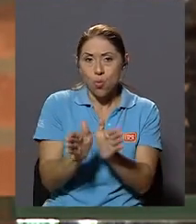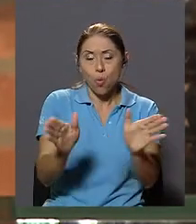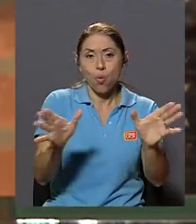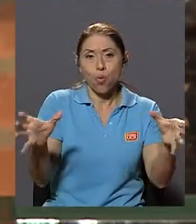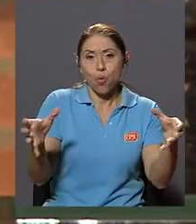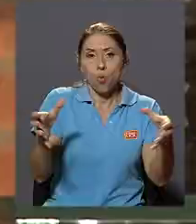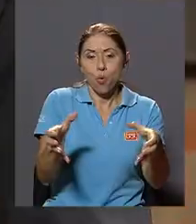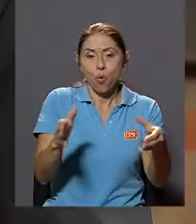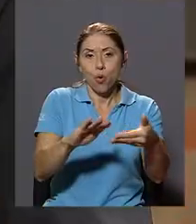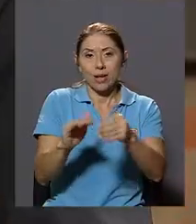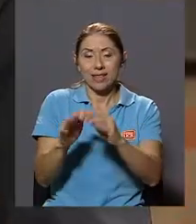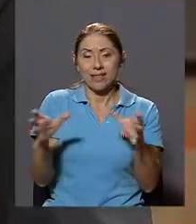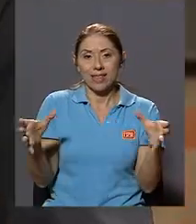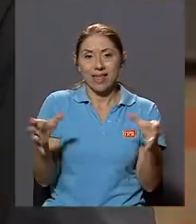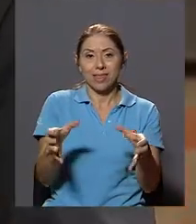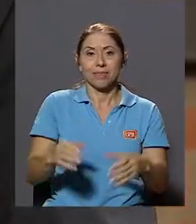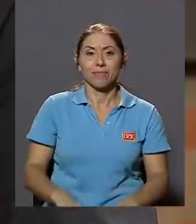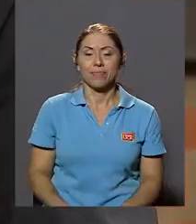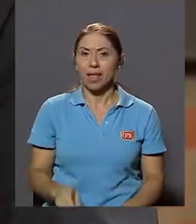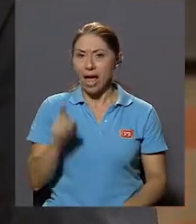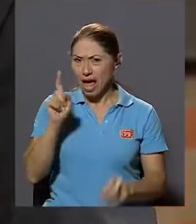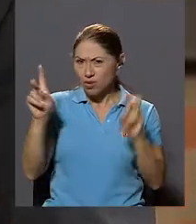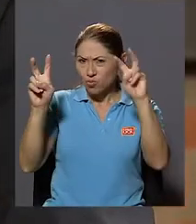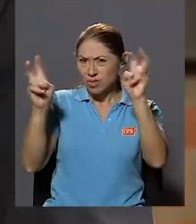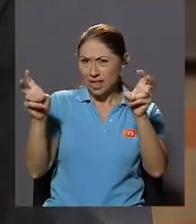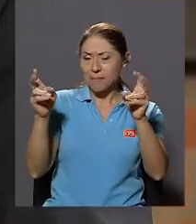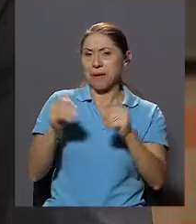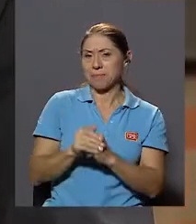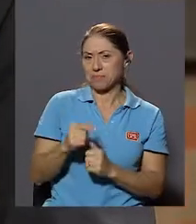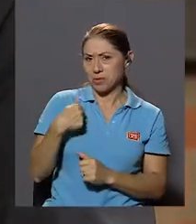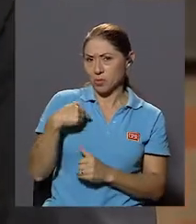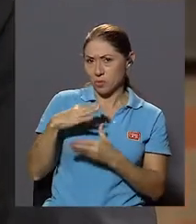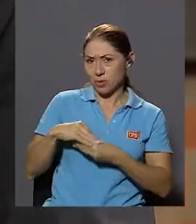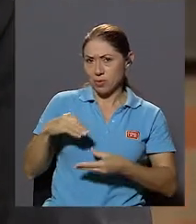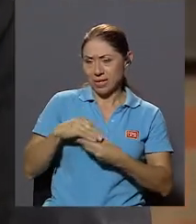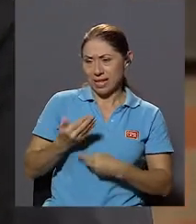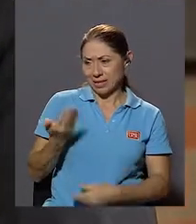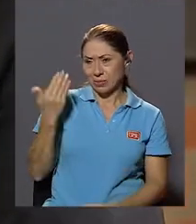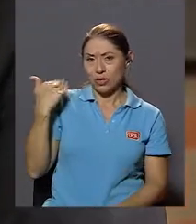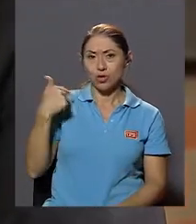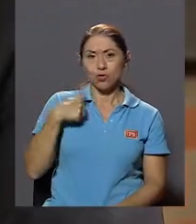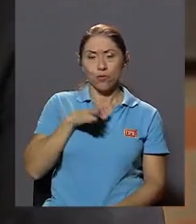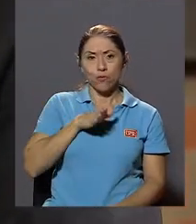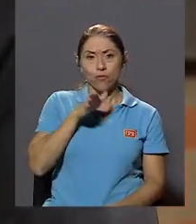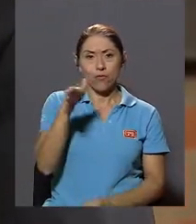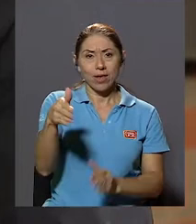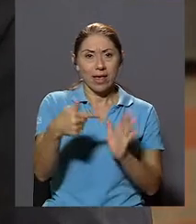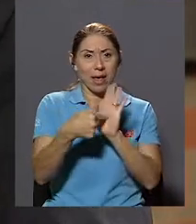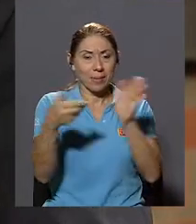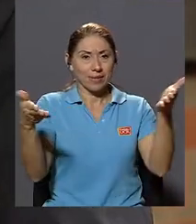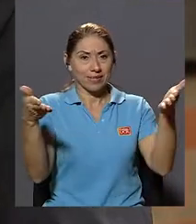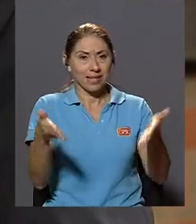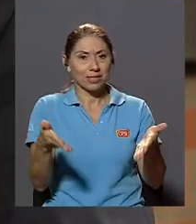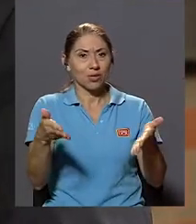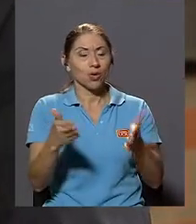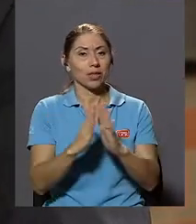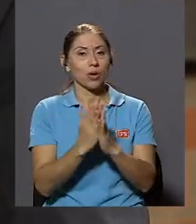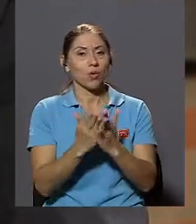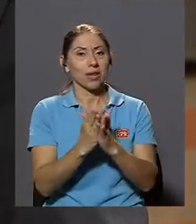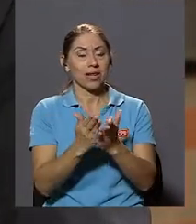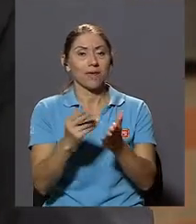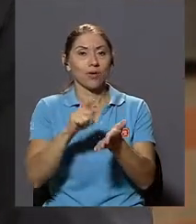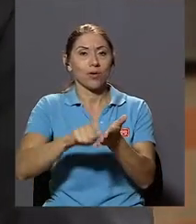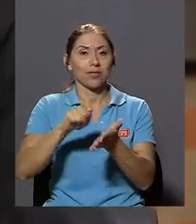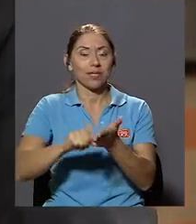Y lo Lo cito Como una Anécdota Recientemente Fui a La presentación De un libro De Héctor Pérez